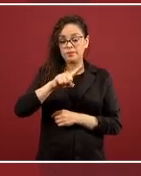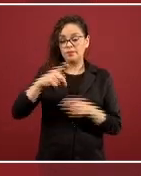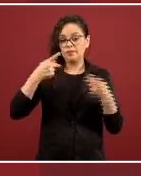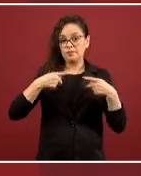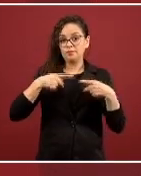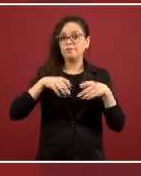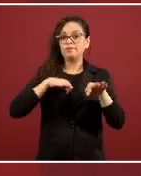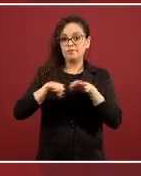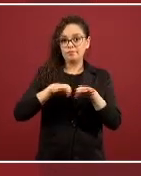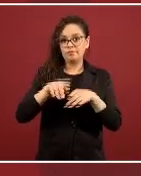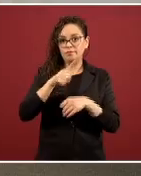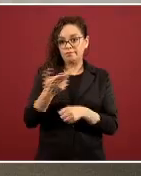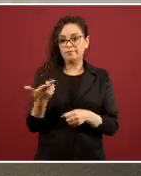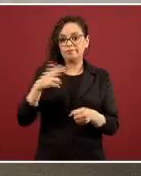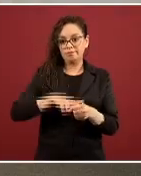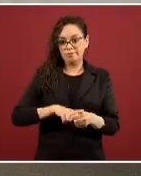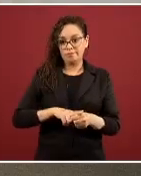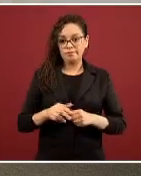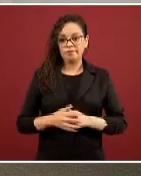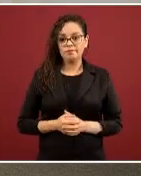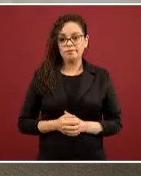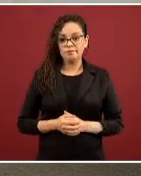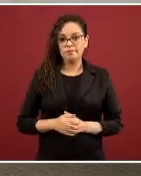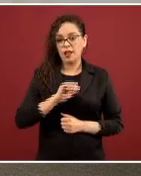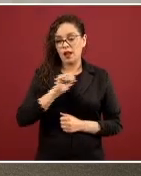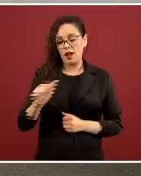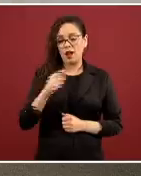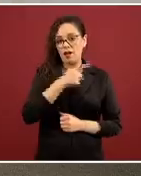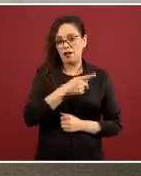salud del Sistema Nacional de Salud.